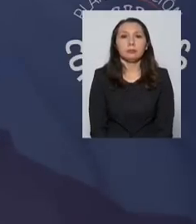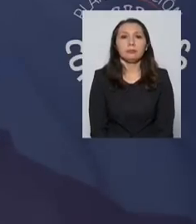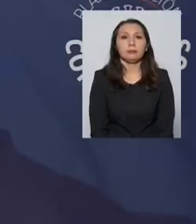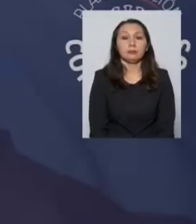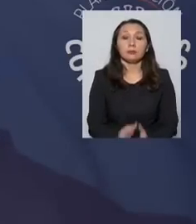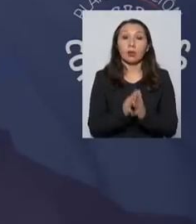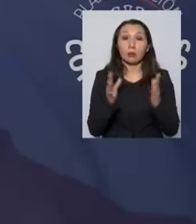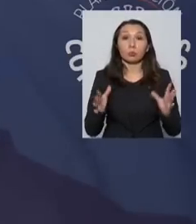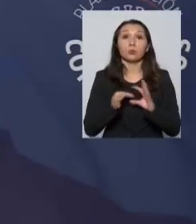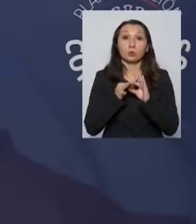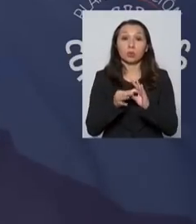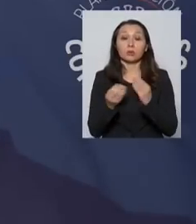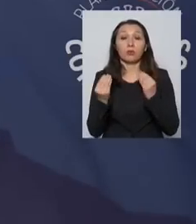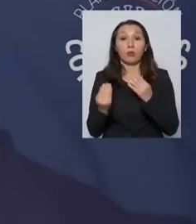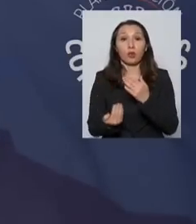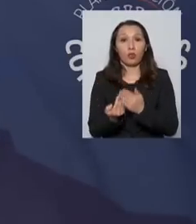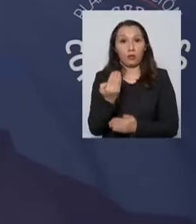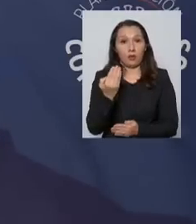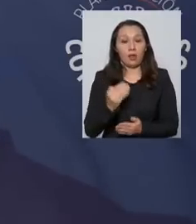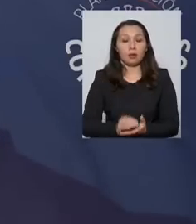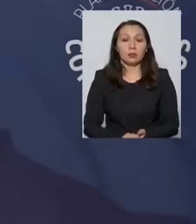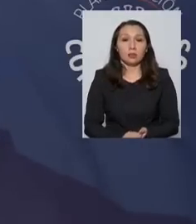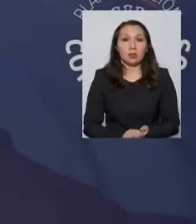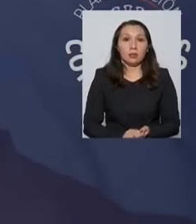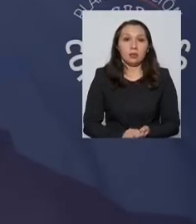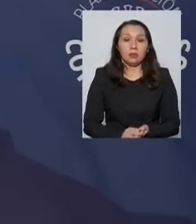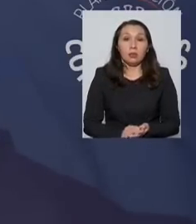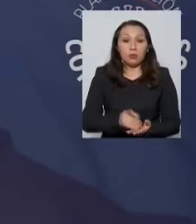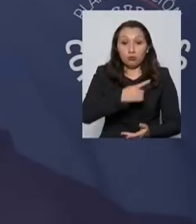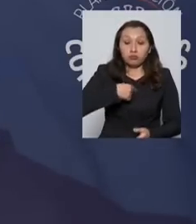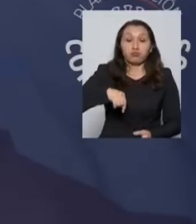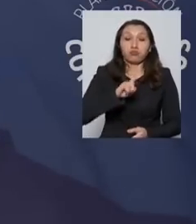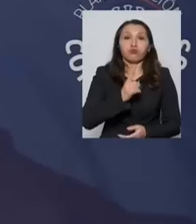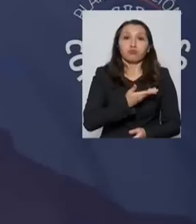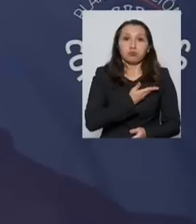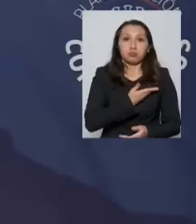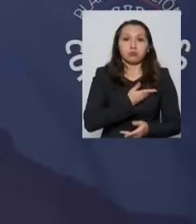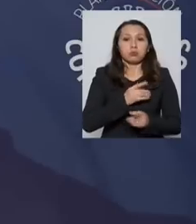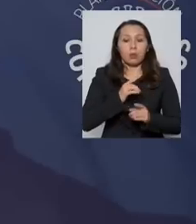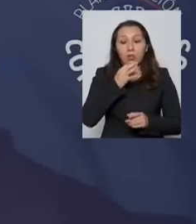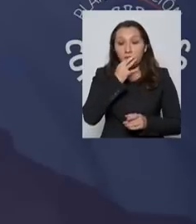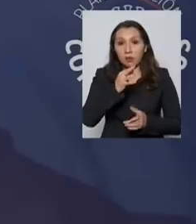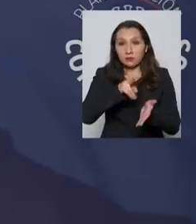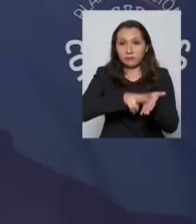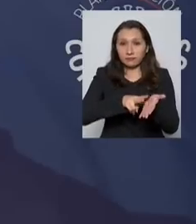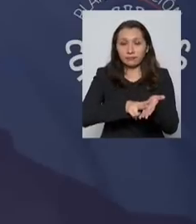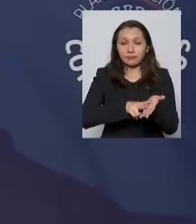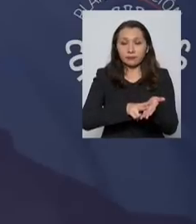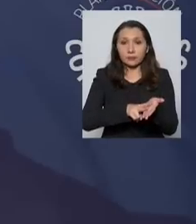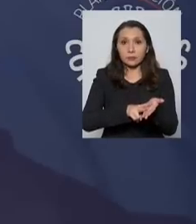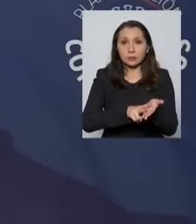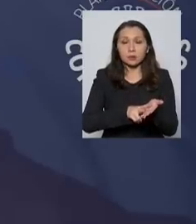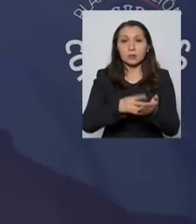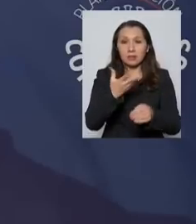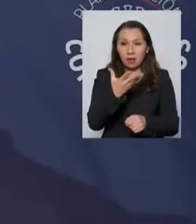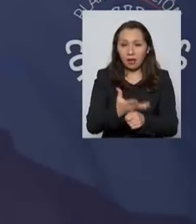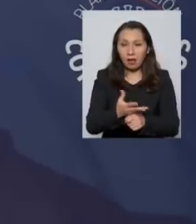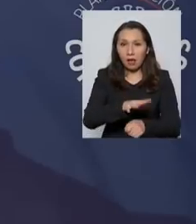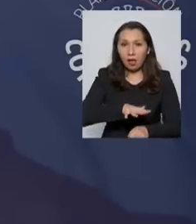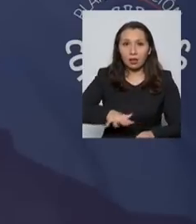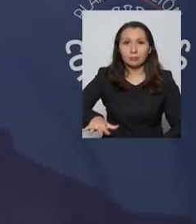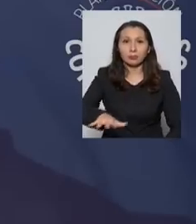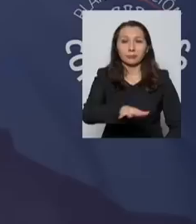Muchas gracias, buenos días. Muchas gracias. Nosotros tenemos que reconocer que estamos en una